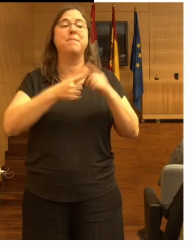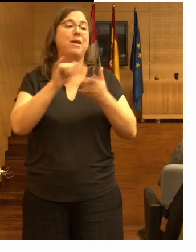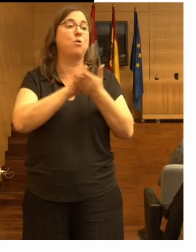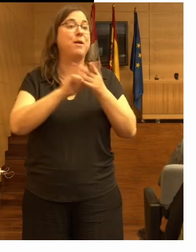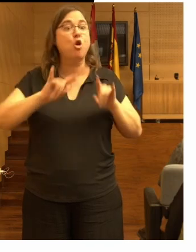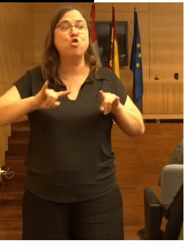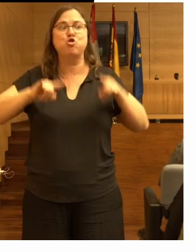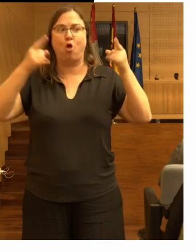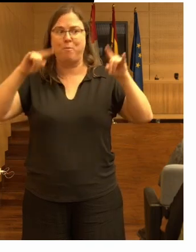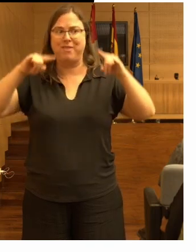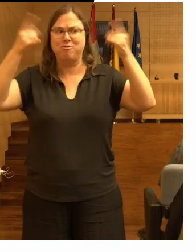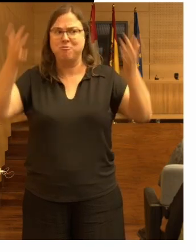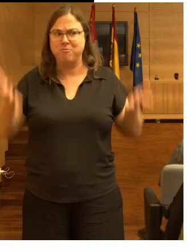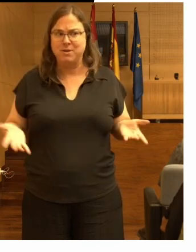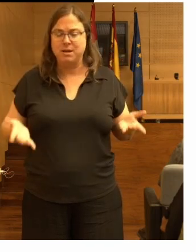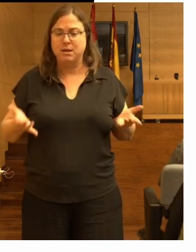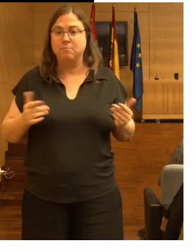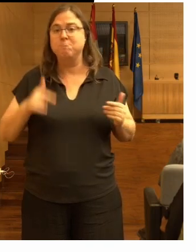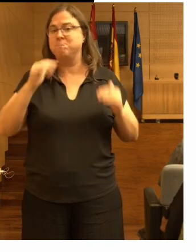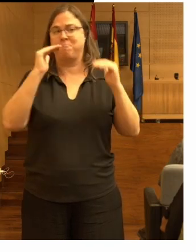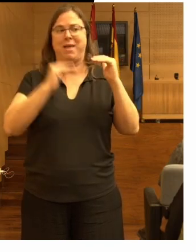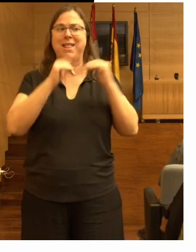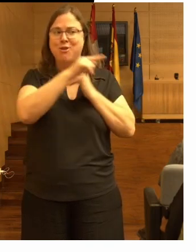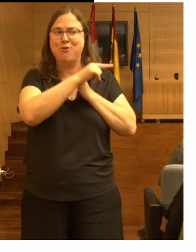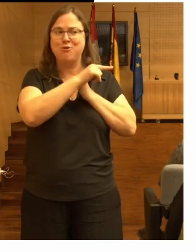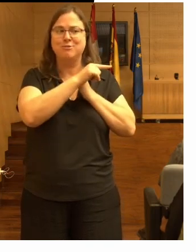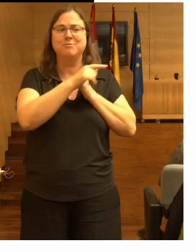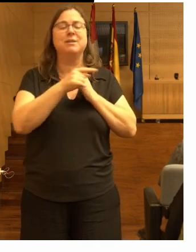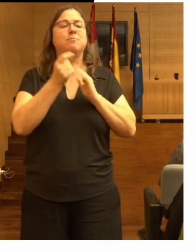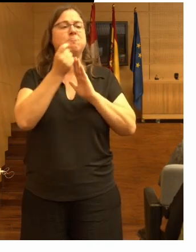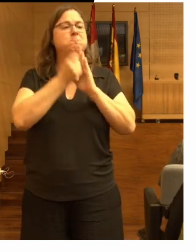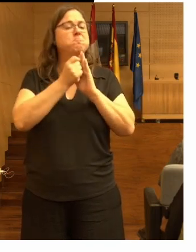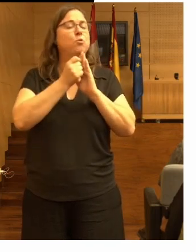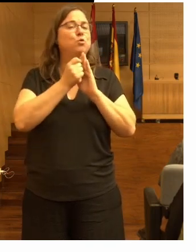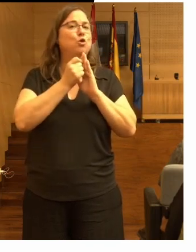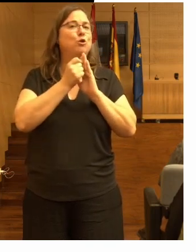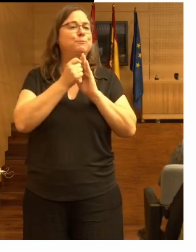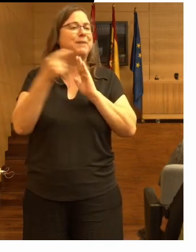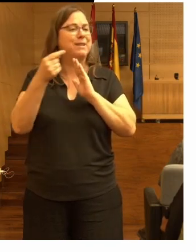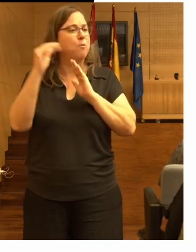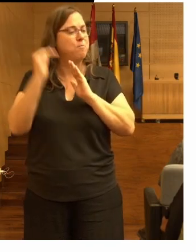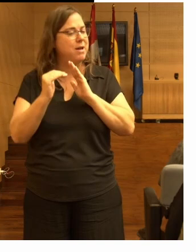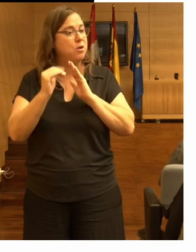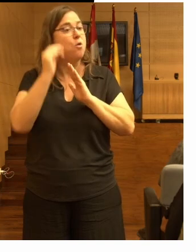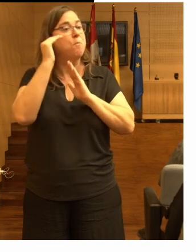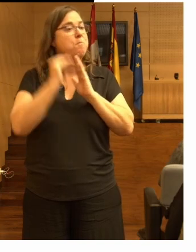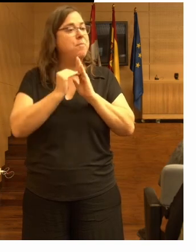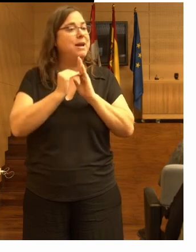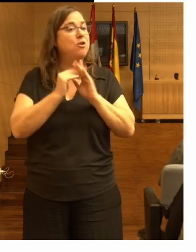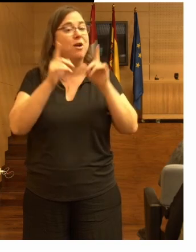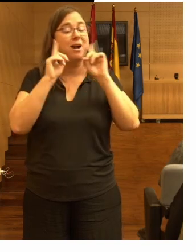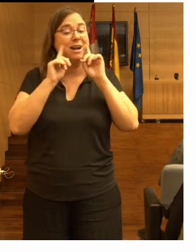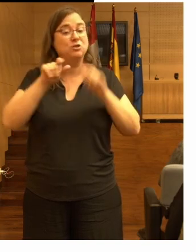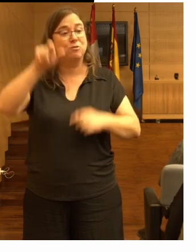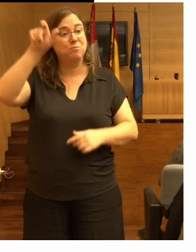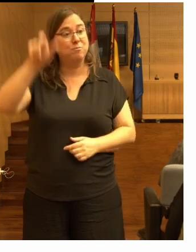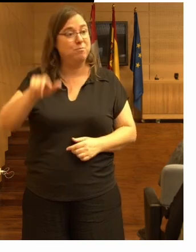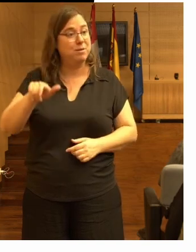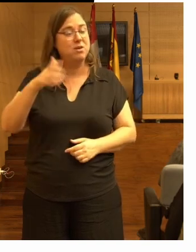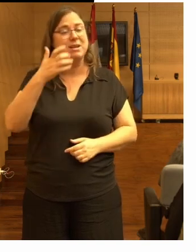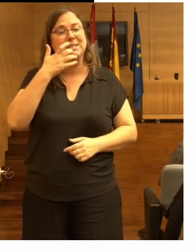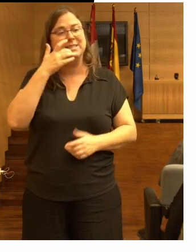también así que está muy por debajo también está muy debajo en cuanto a los residentes que